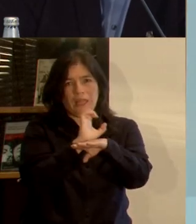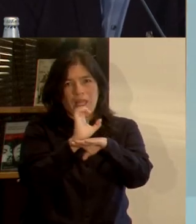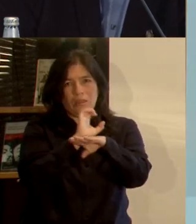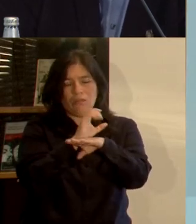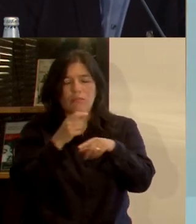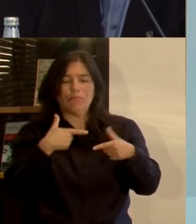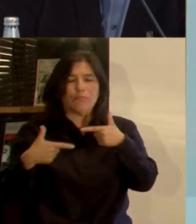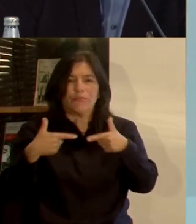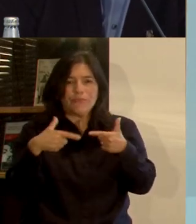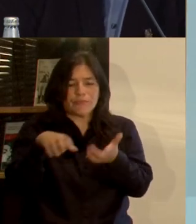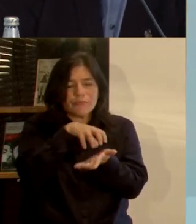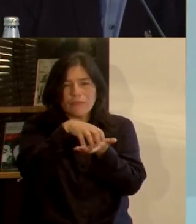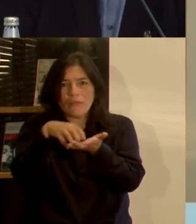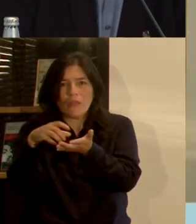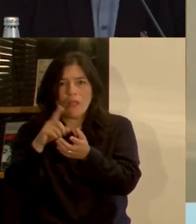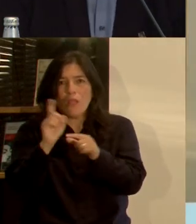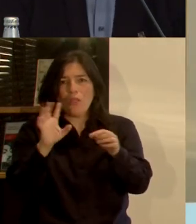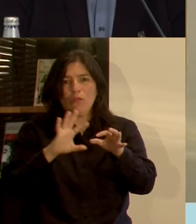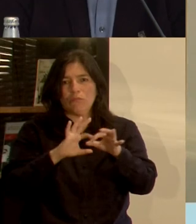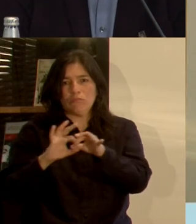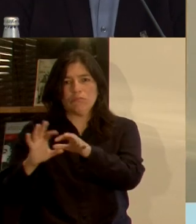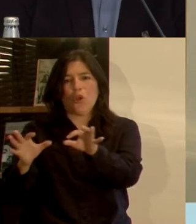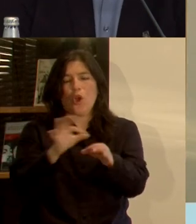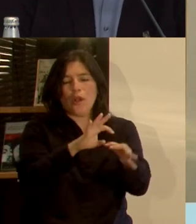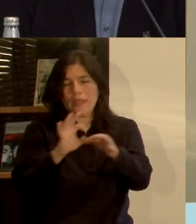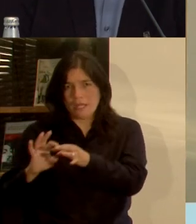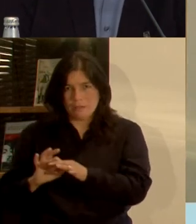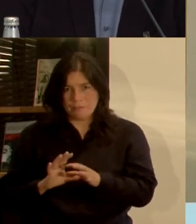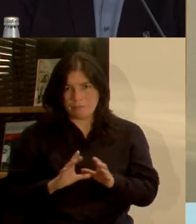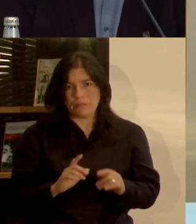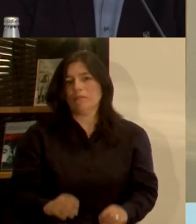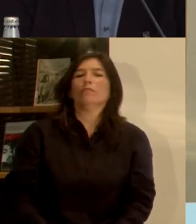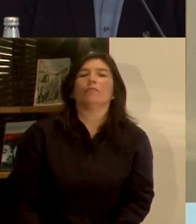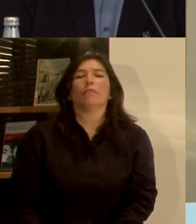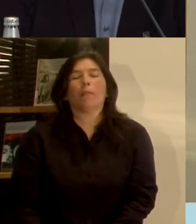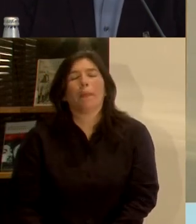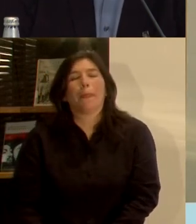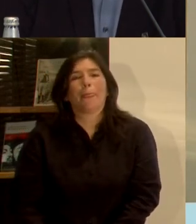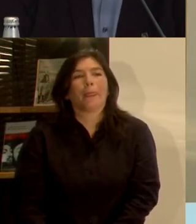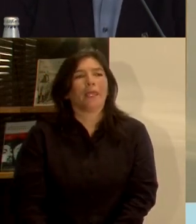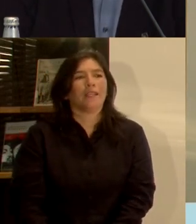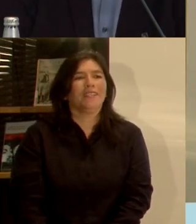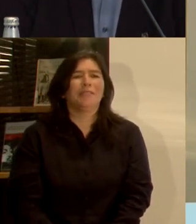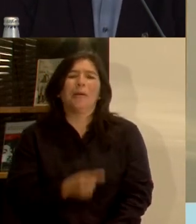sectoriales y no coordinadas, evidentemente. ¿Cuántos minutos me quedan?